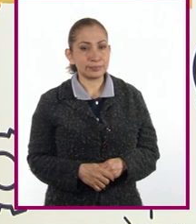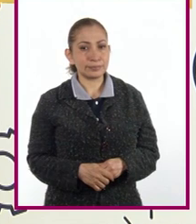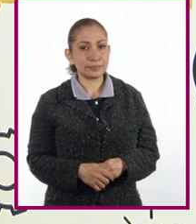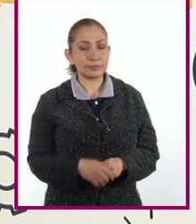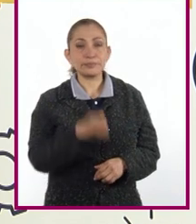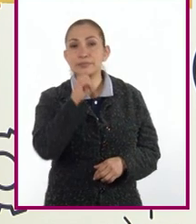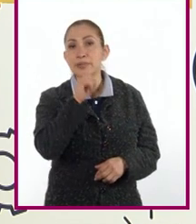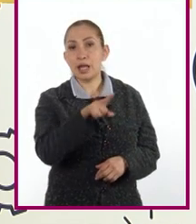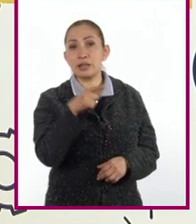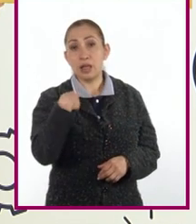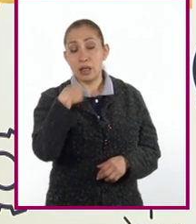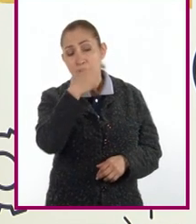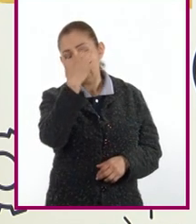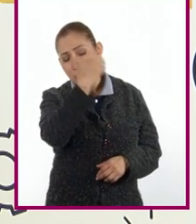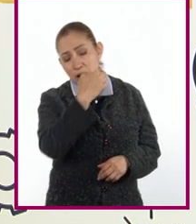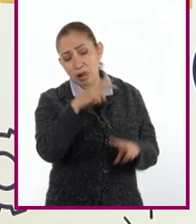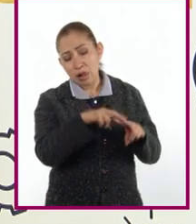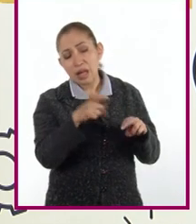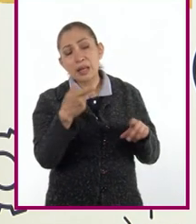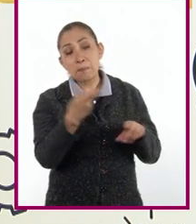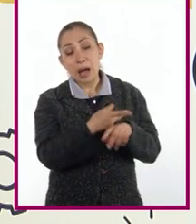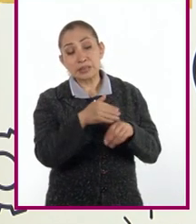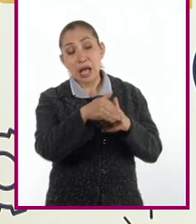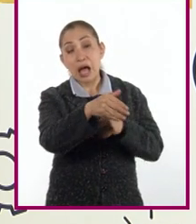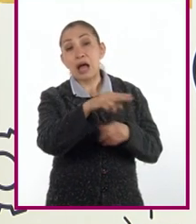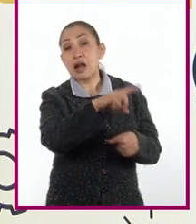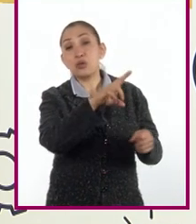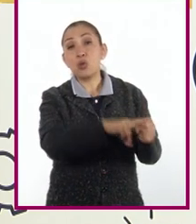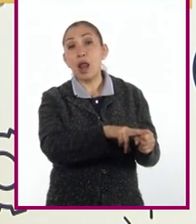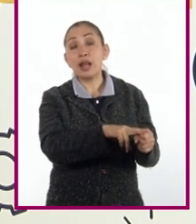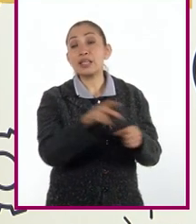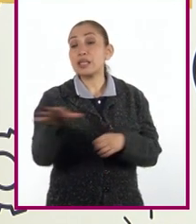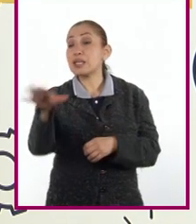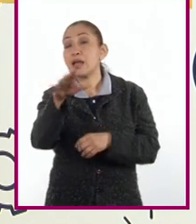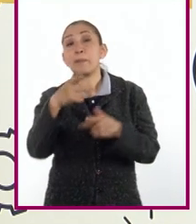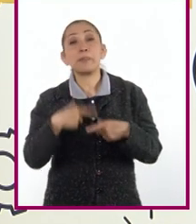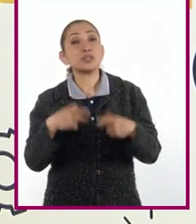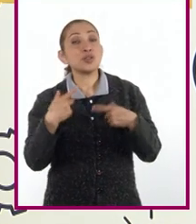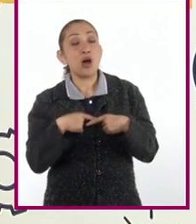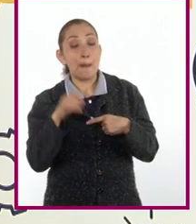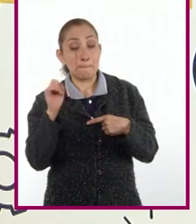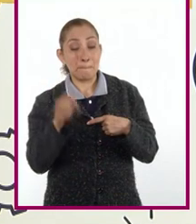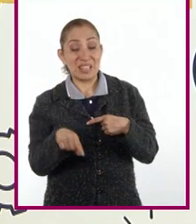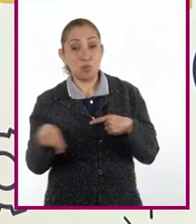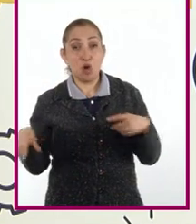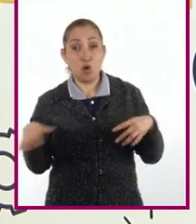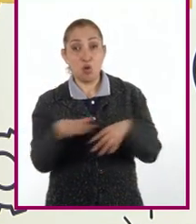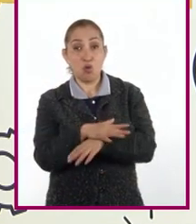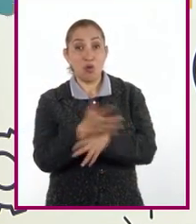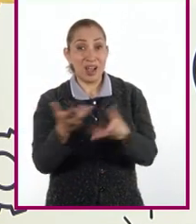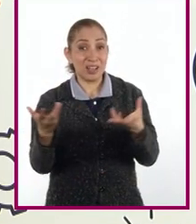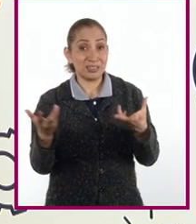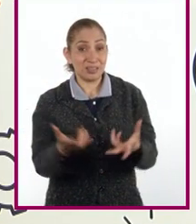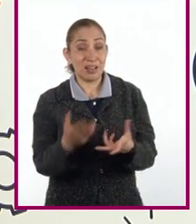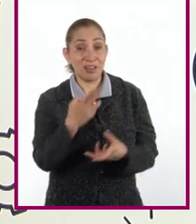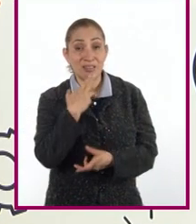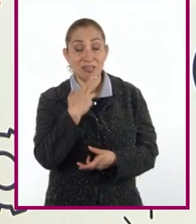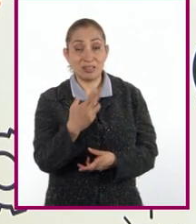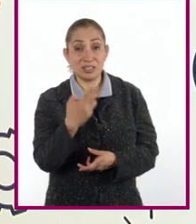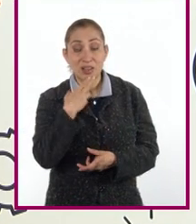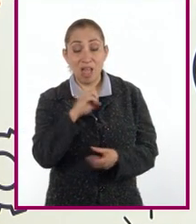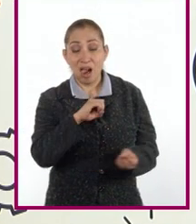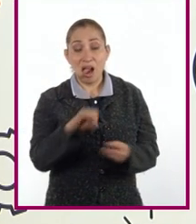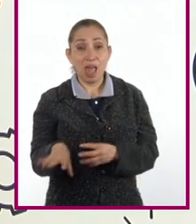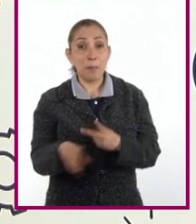También analizaremos las consecuencias naturales y sociales que trae consigo la creación, uso y